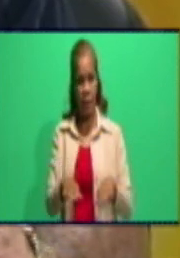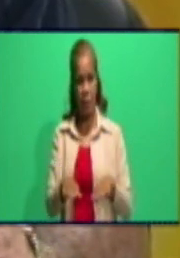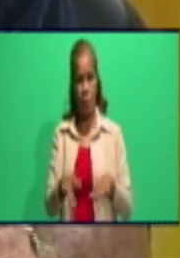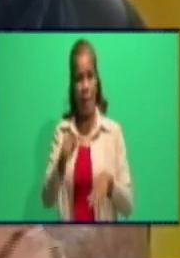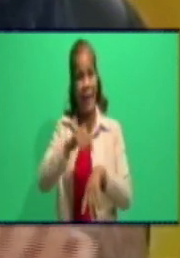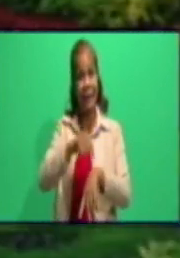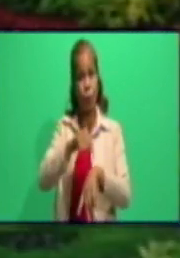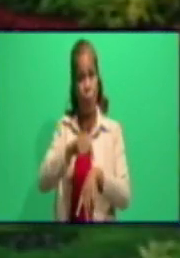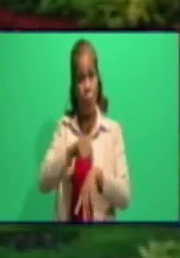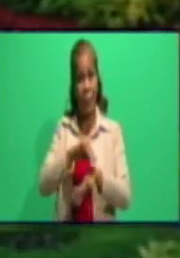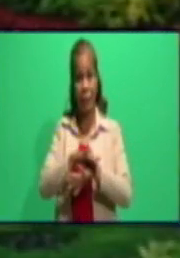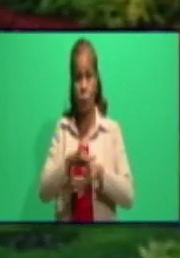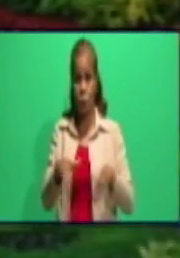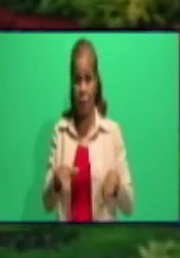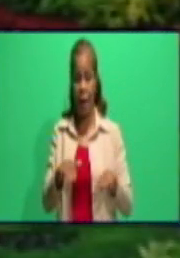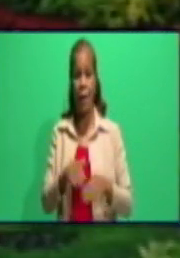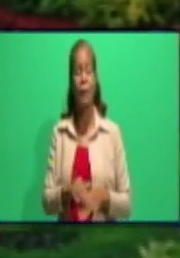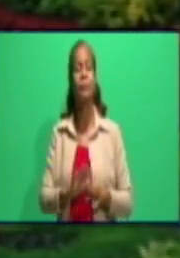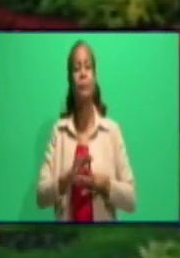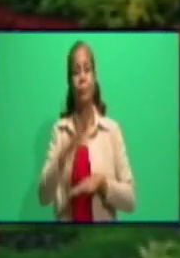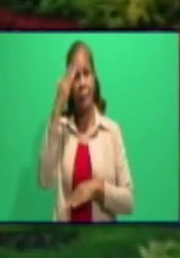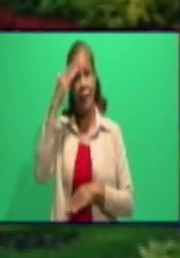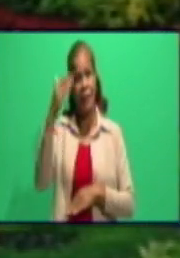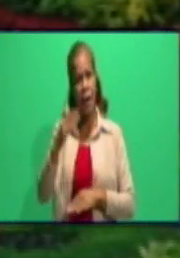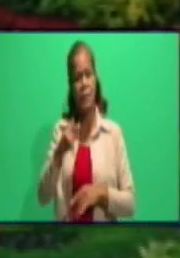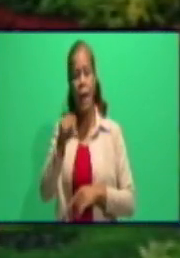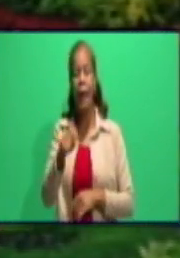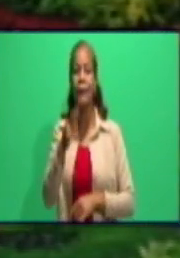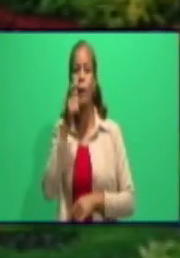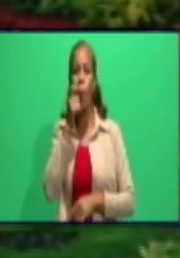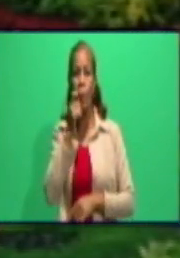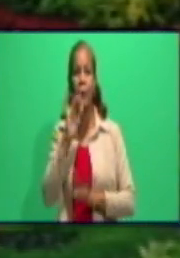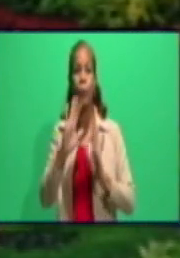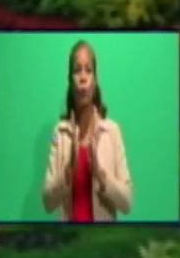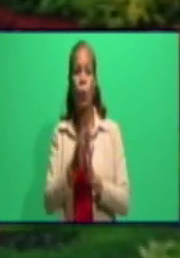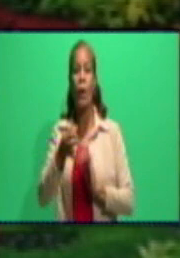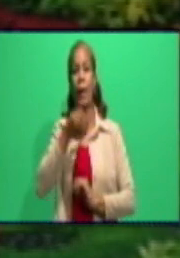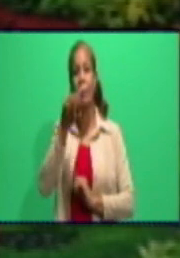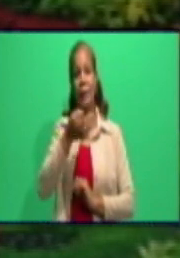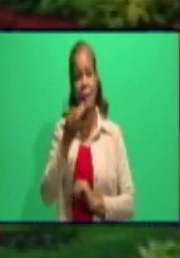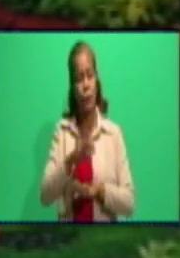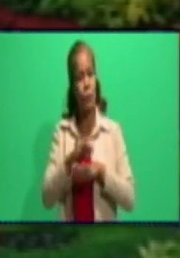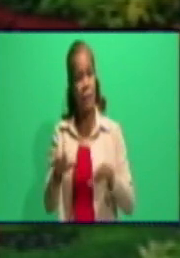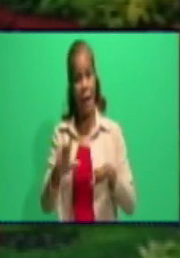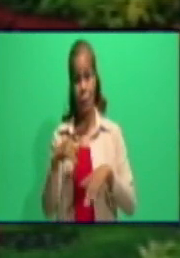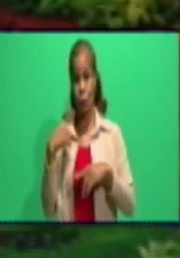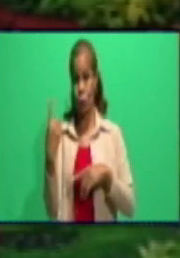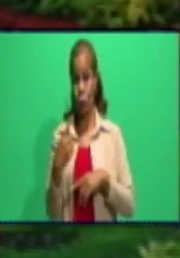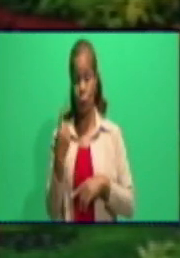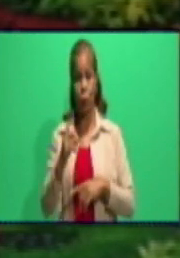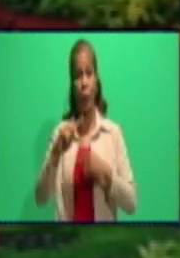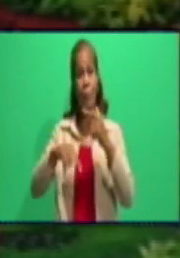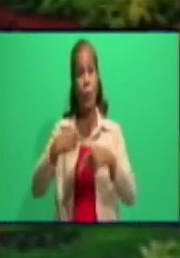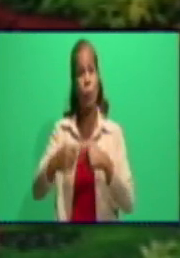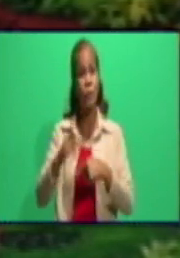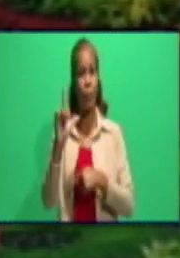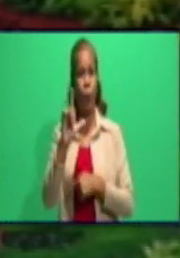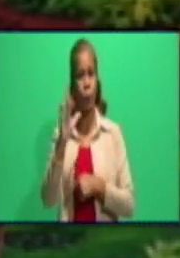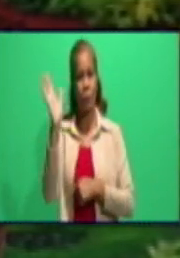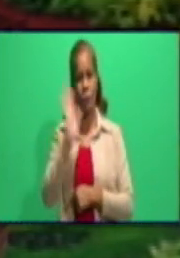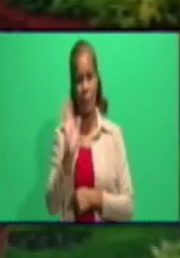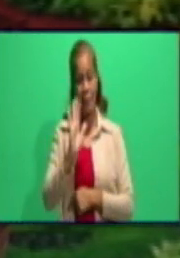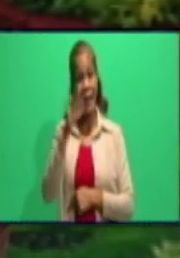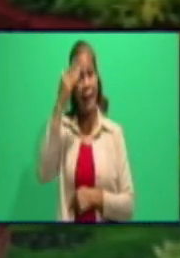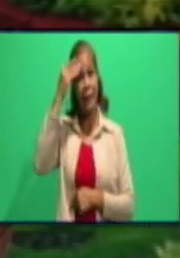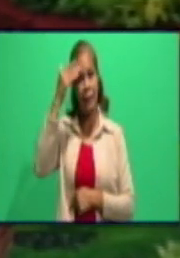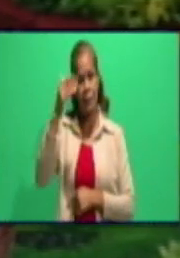Muchísimas gracias, Héctor, por toda esta explicación que nos acabas de ofrecer, nosotros nos vamos despidiendo, volveremos el próximo lunes. Agradecerles